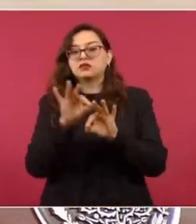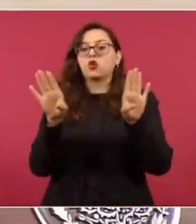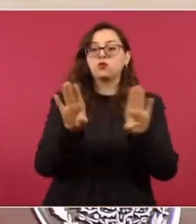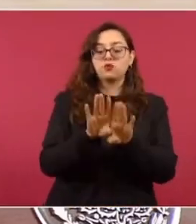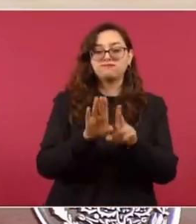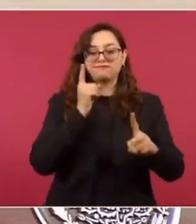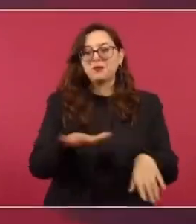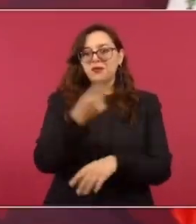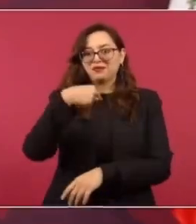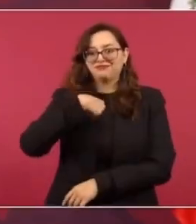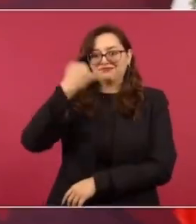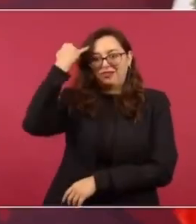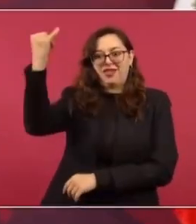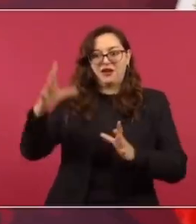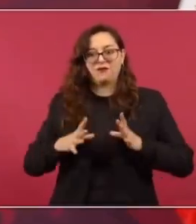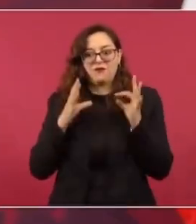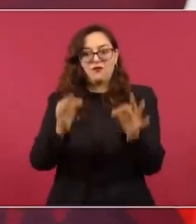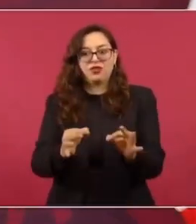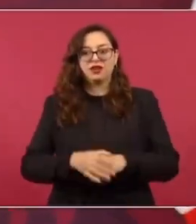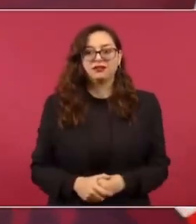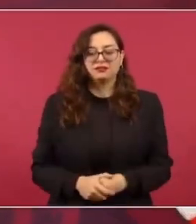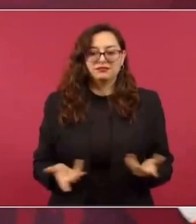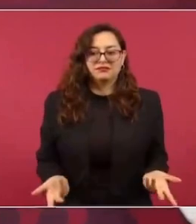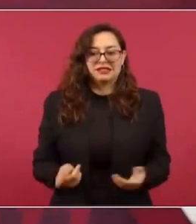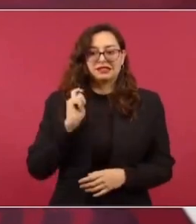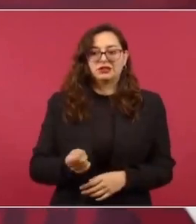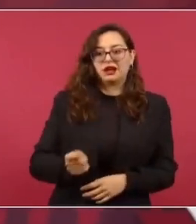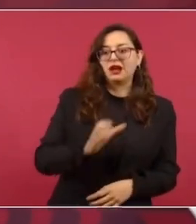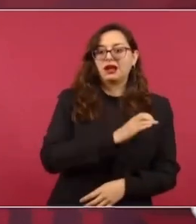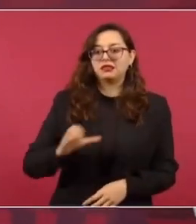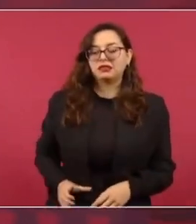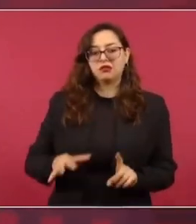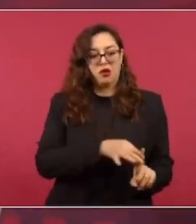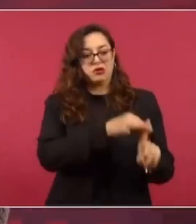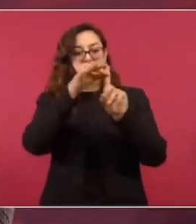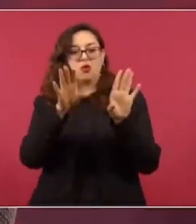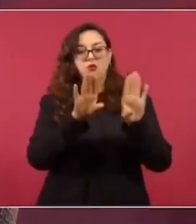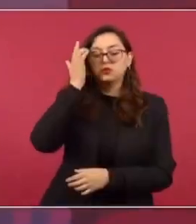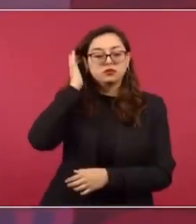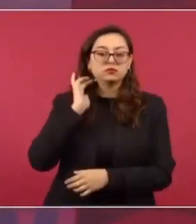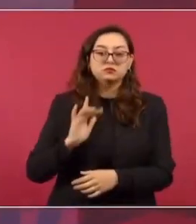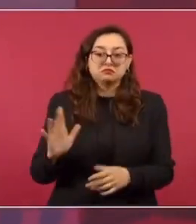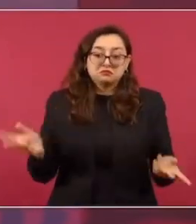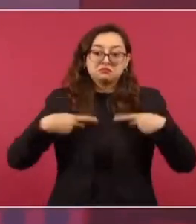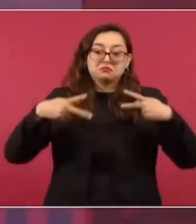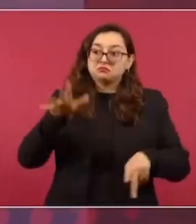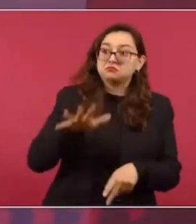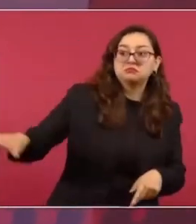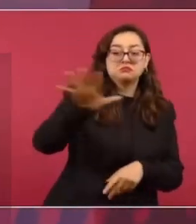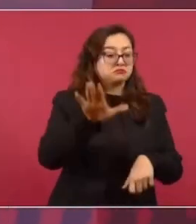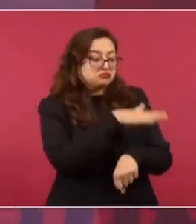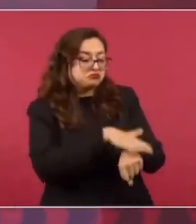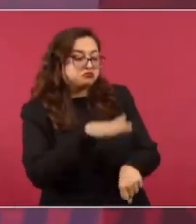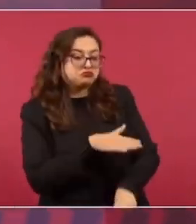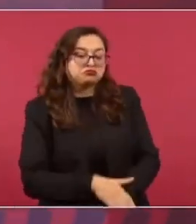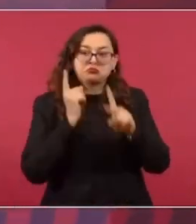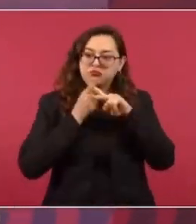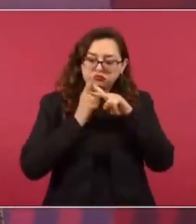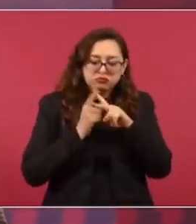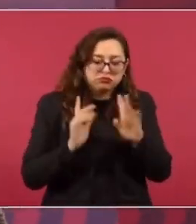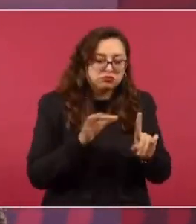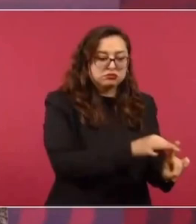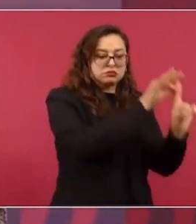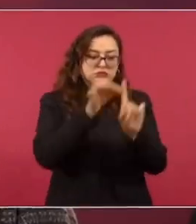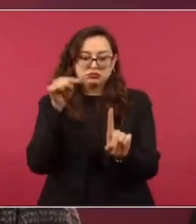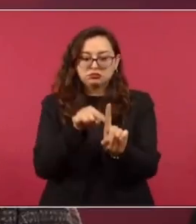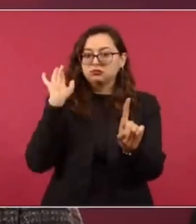fui el creador de que se eligiera a los candidatos mediante encuestas. Sale mejor evaluado a ese al que se